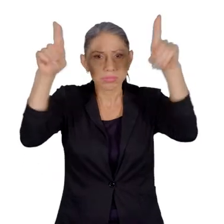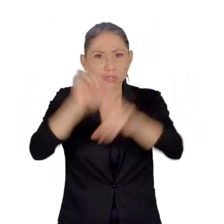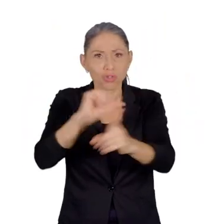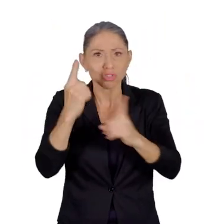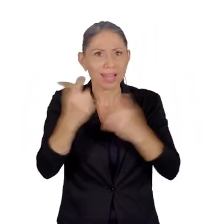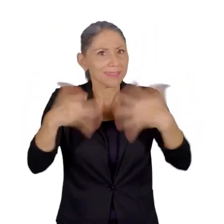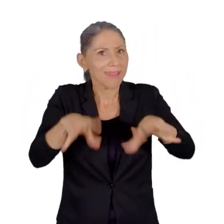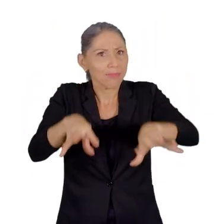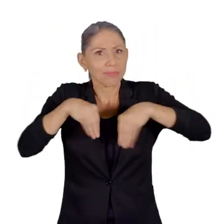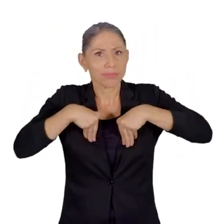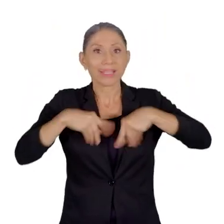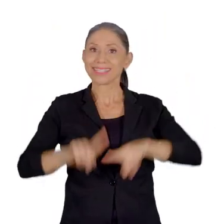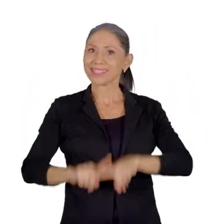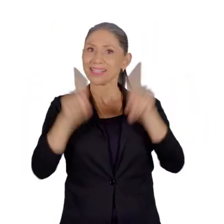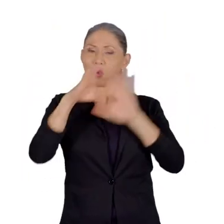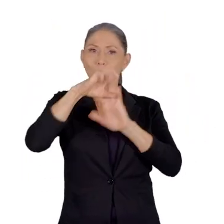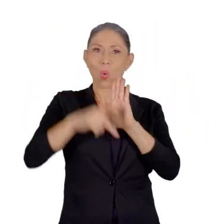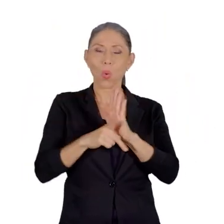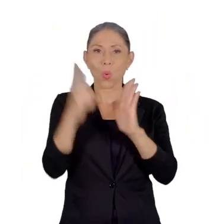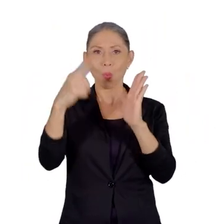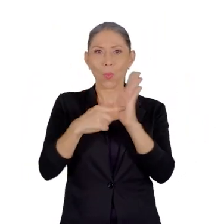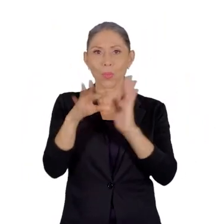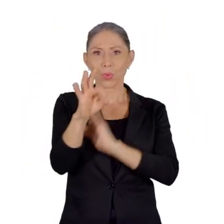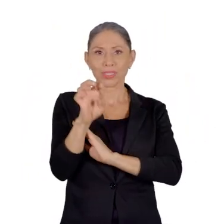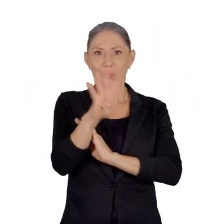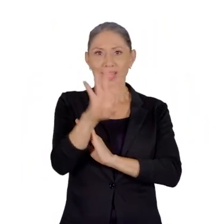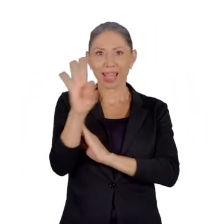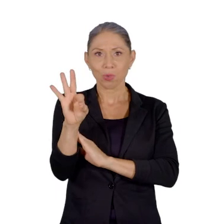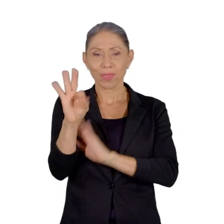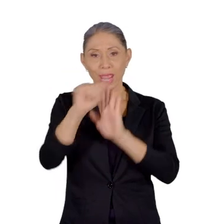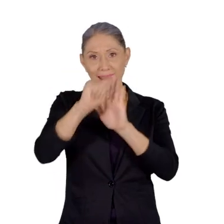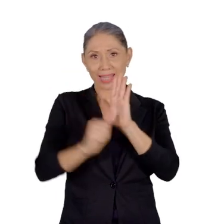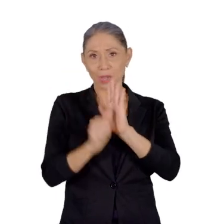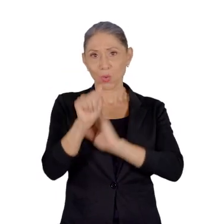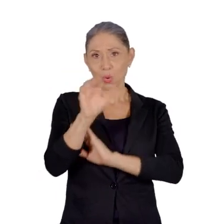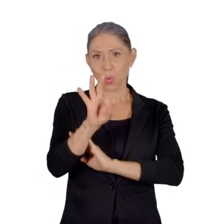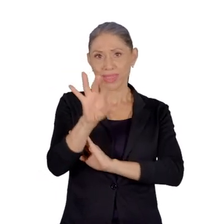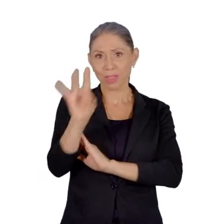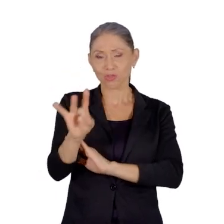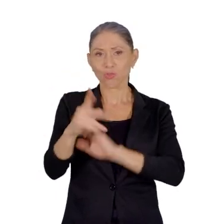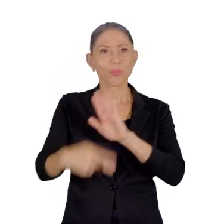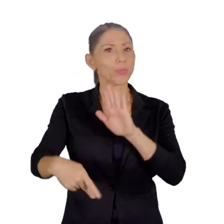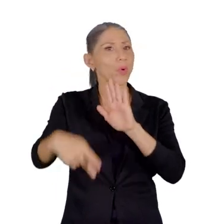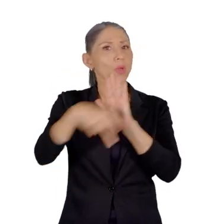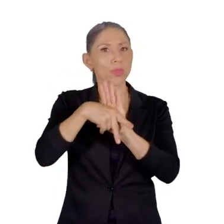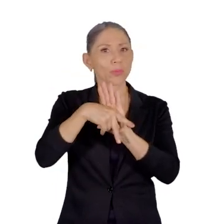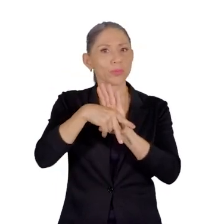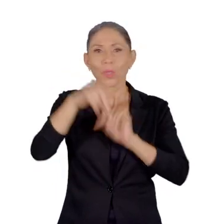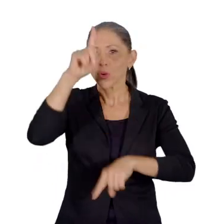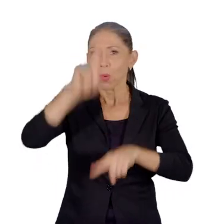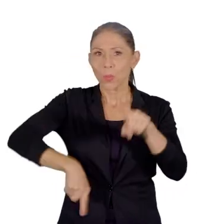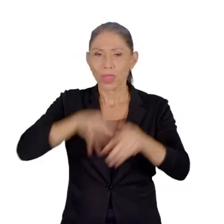Sin embargo, la Constitución Política de 1949, en su artículo 98, prohibió la existencia de